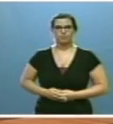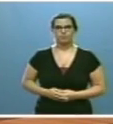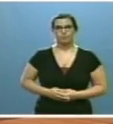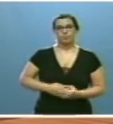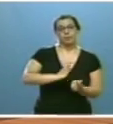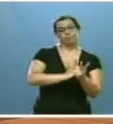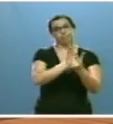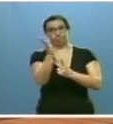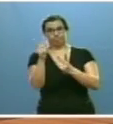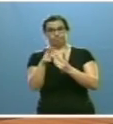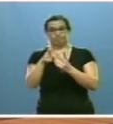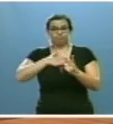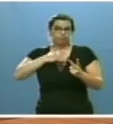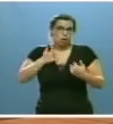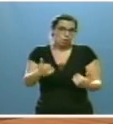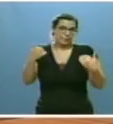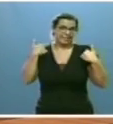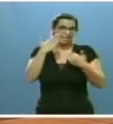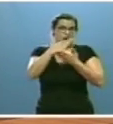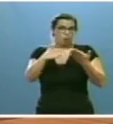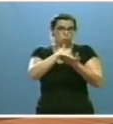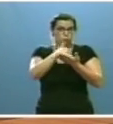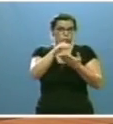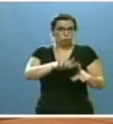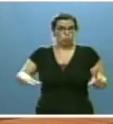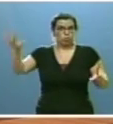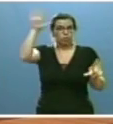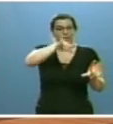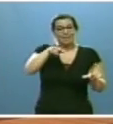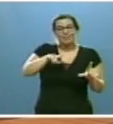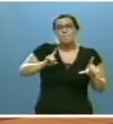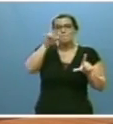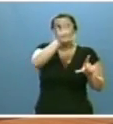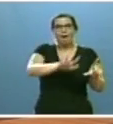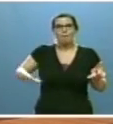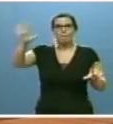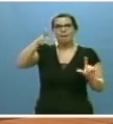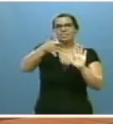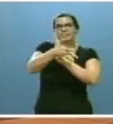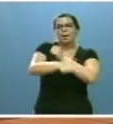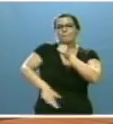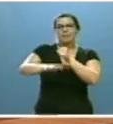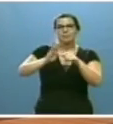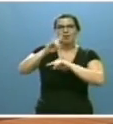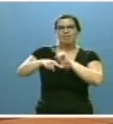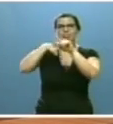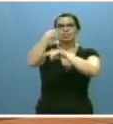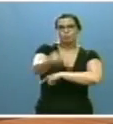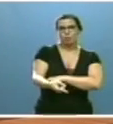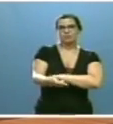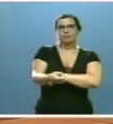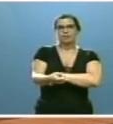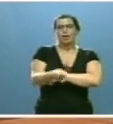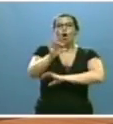lo que se refiere a nuestras competencias autonómicas, ese mapa será la base para planificar el futuro despliegue de los